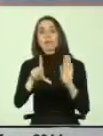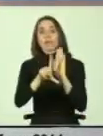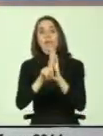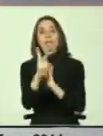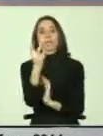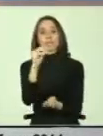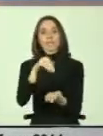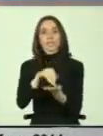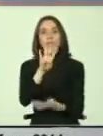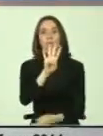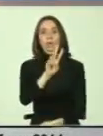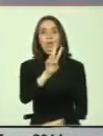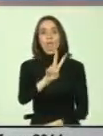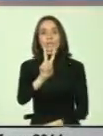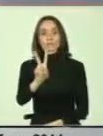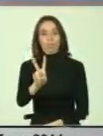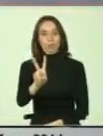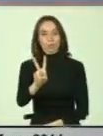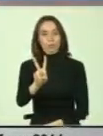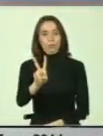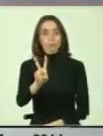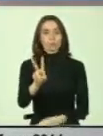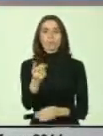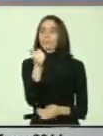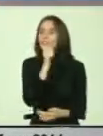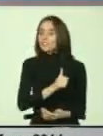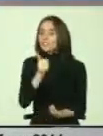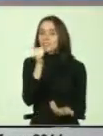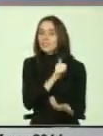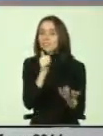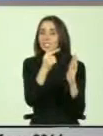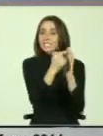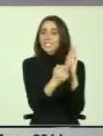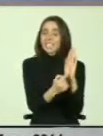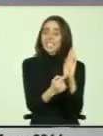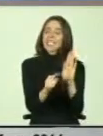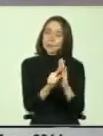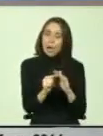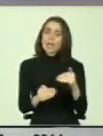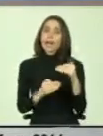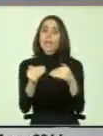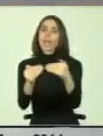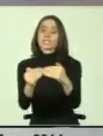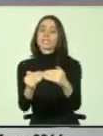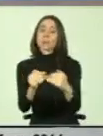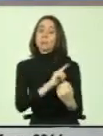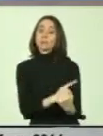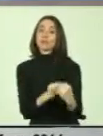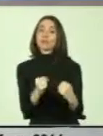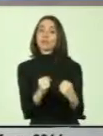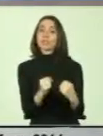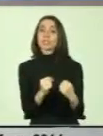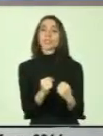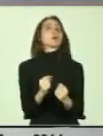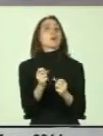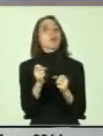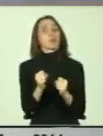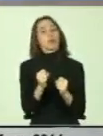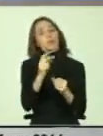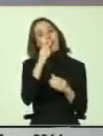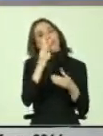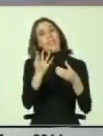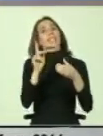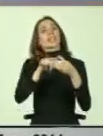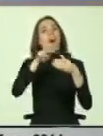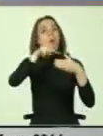.422, que con todas sus carencias nos permite avanzar con fuerza. Habitualmente uno tiene la opción de mirar el vaso medio